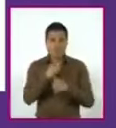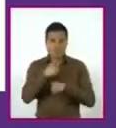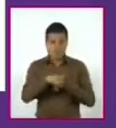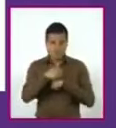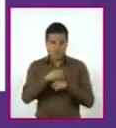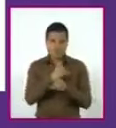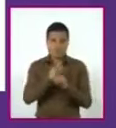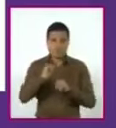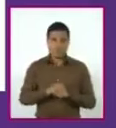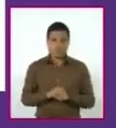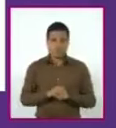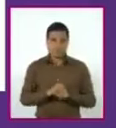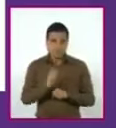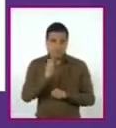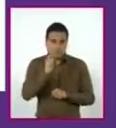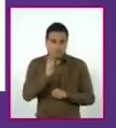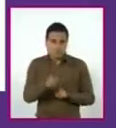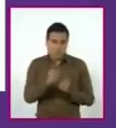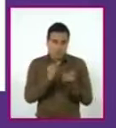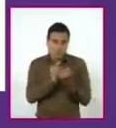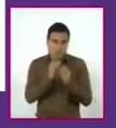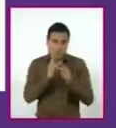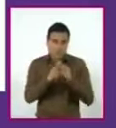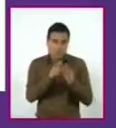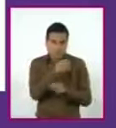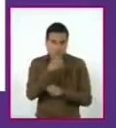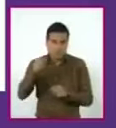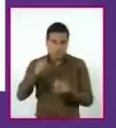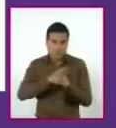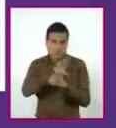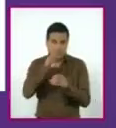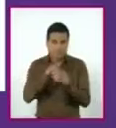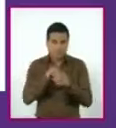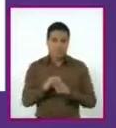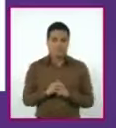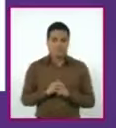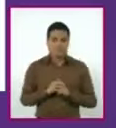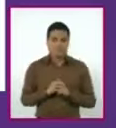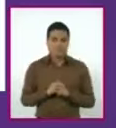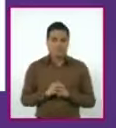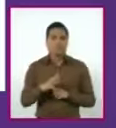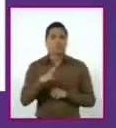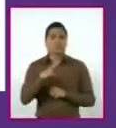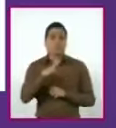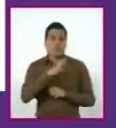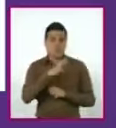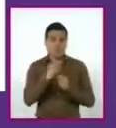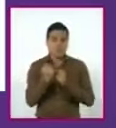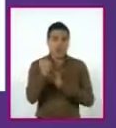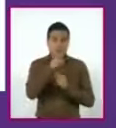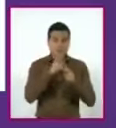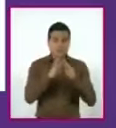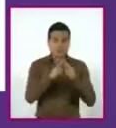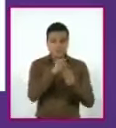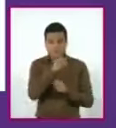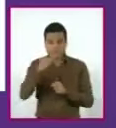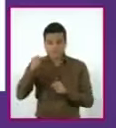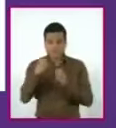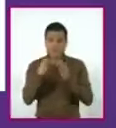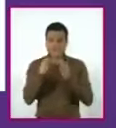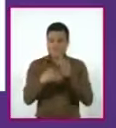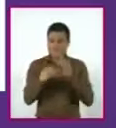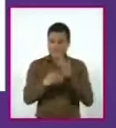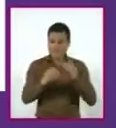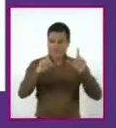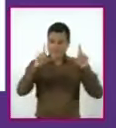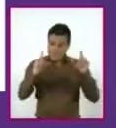una ecuación y se trata también de una ecuación completa. Hay algunas ecuaciones que no están simplificadas o